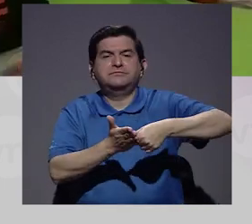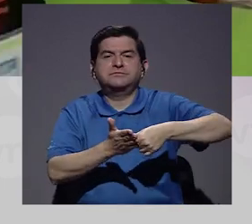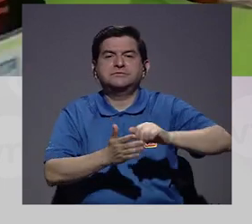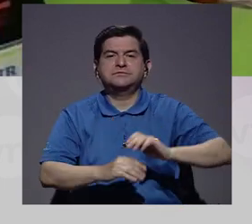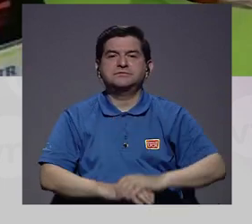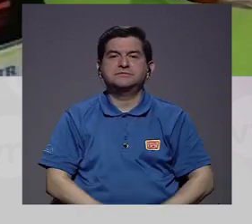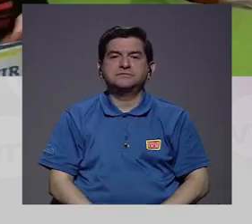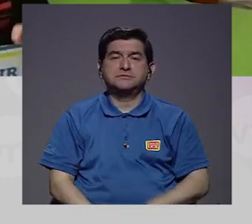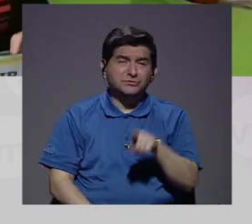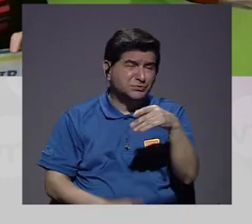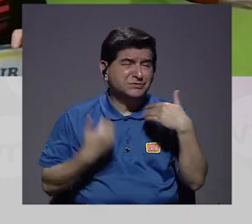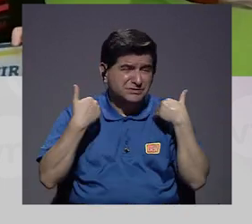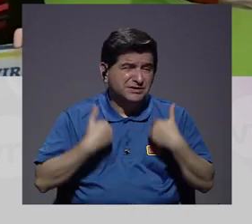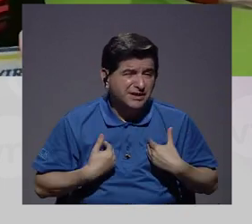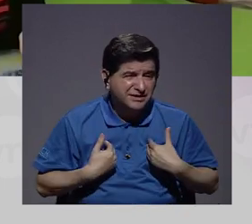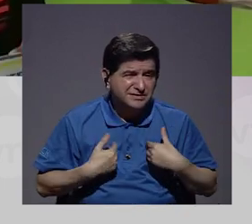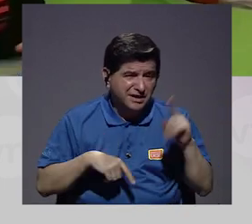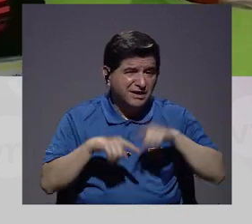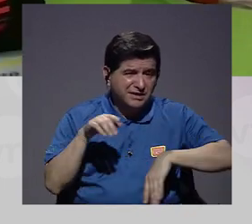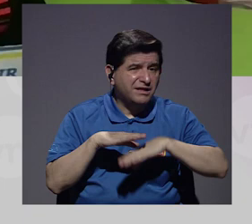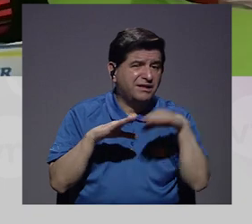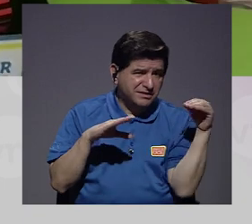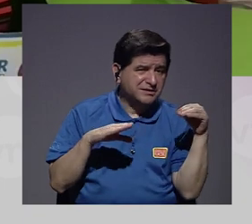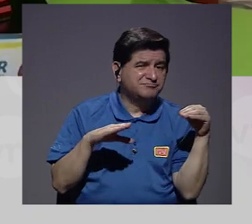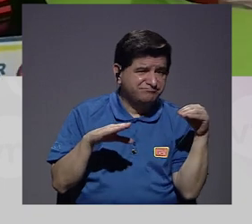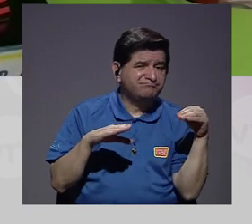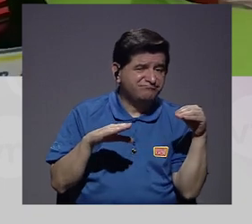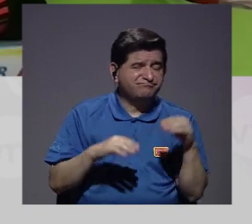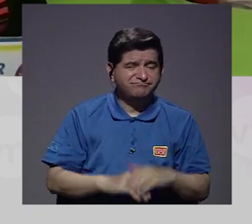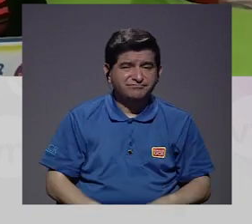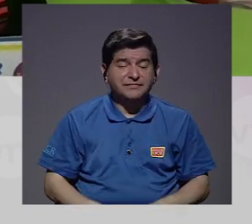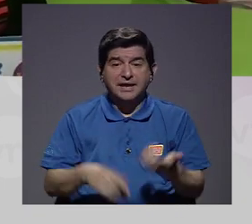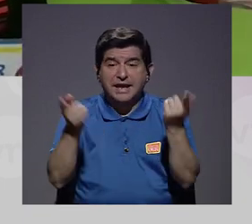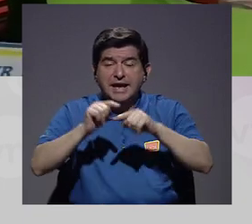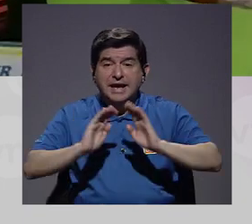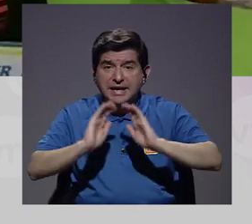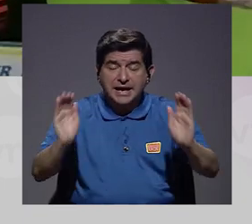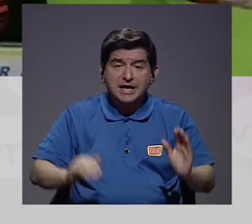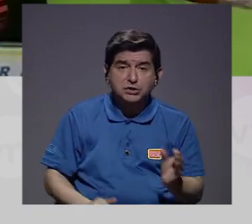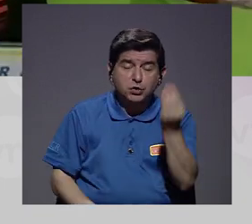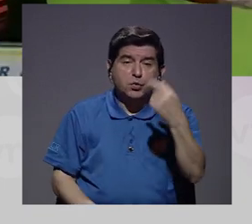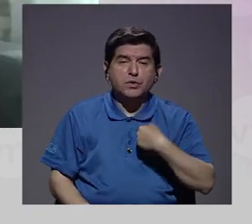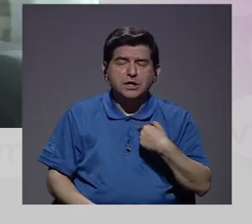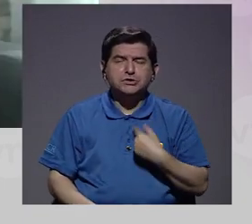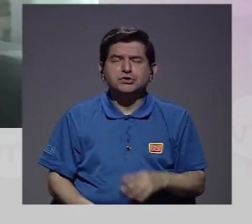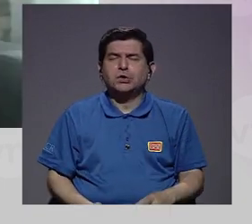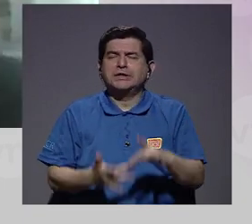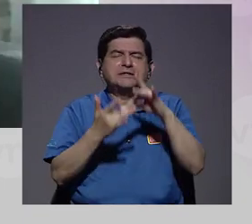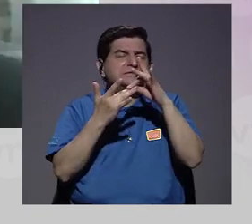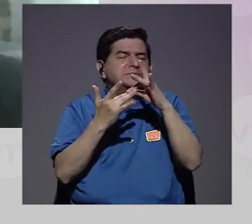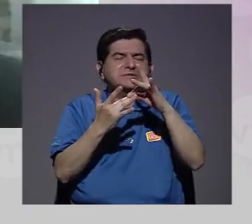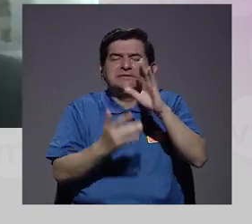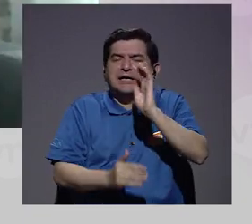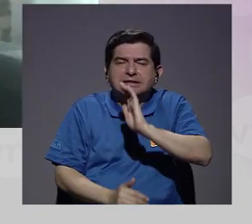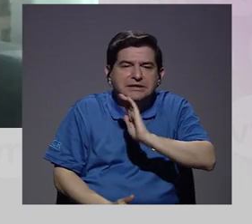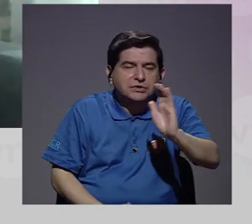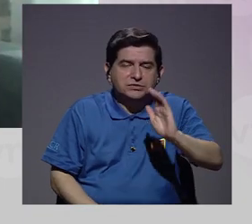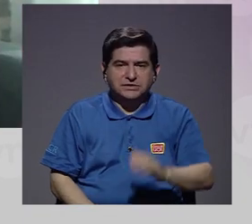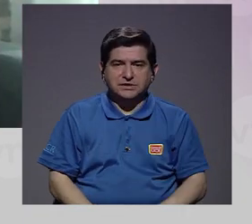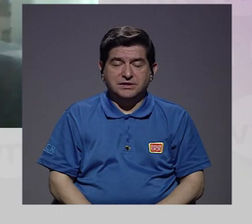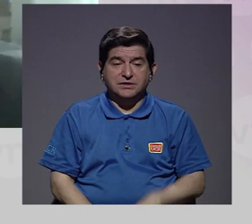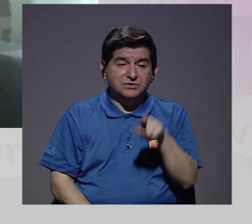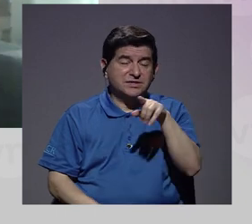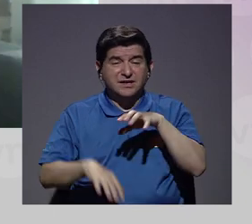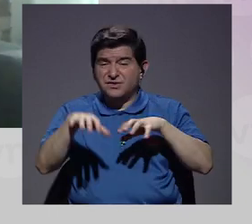enfáticos. Estás cansado, no puedes salir. En el caso de los niños y los jóvenes, yo sí quiero especialmente los niños,